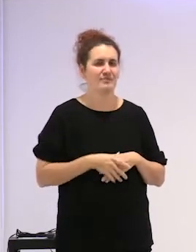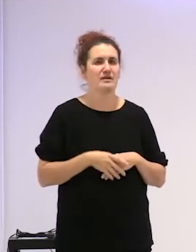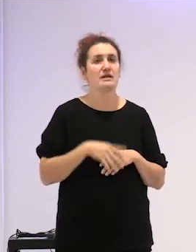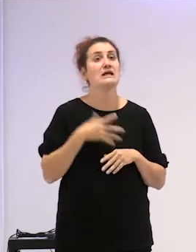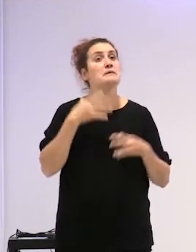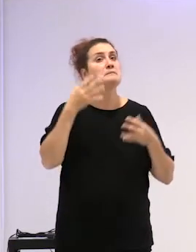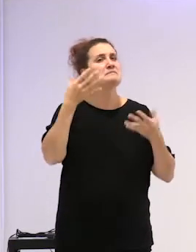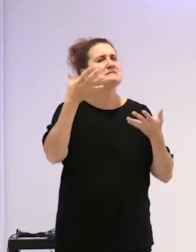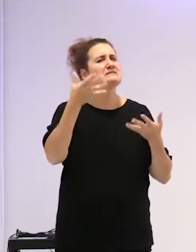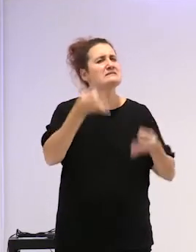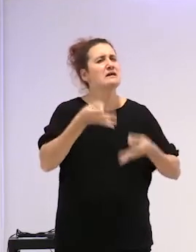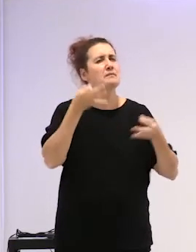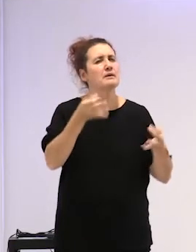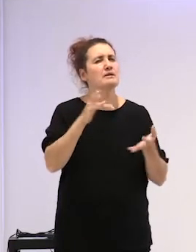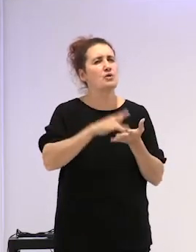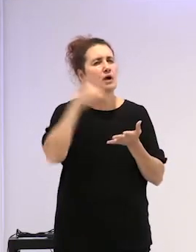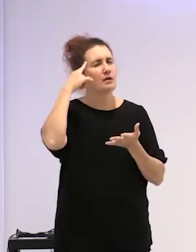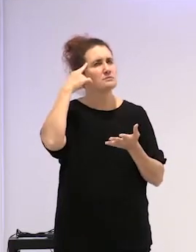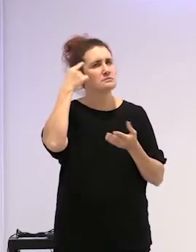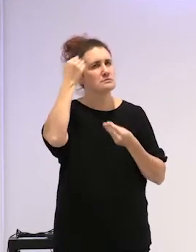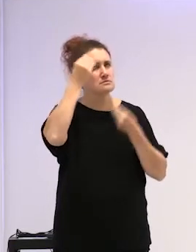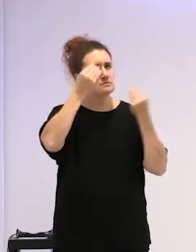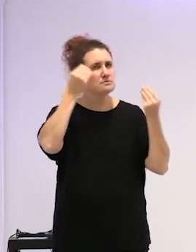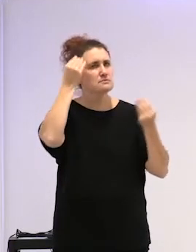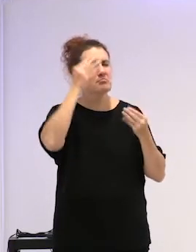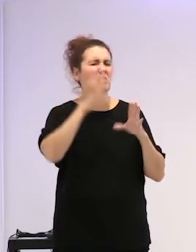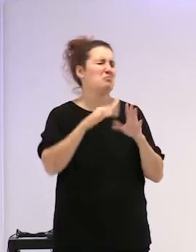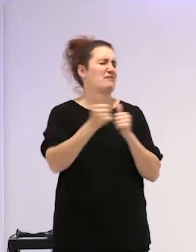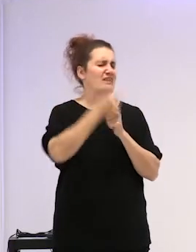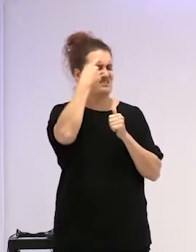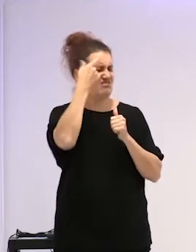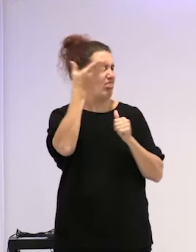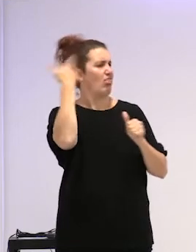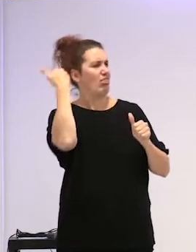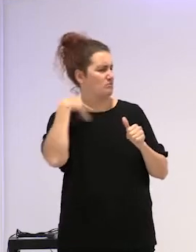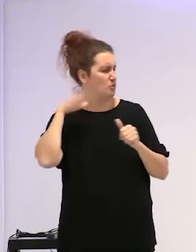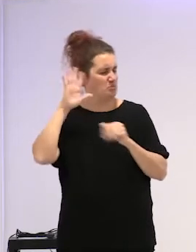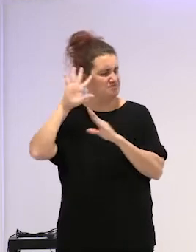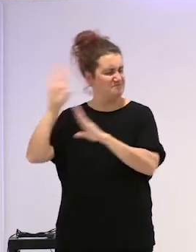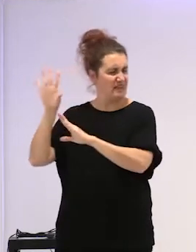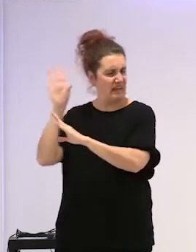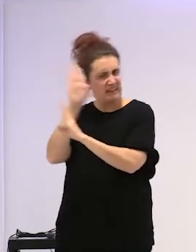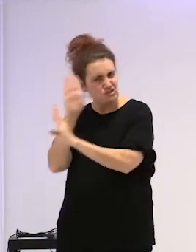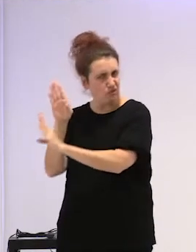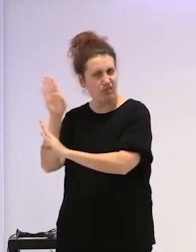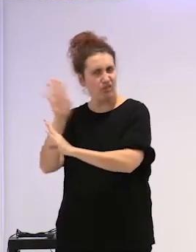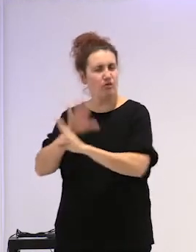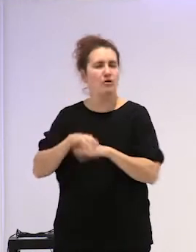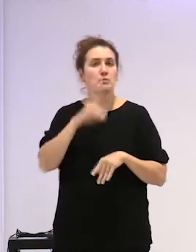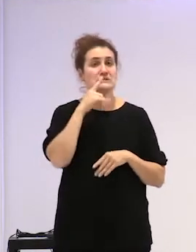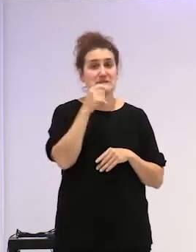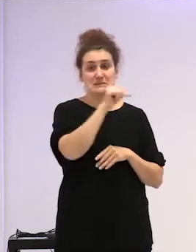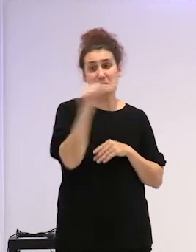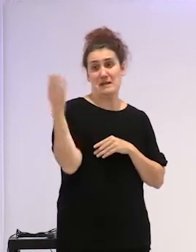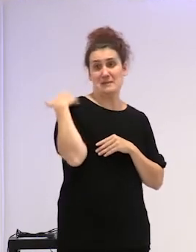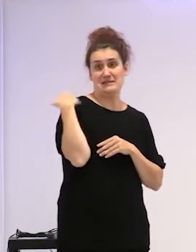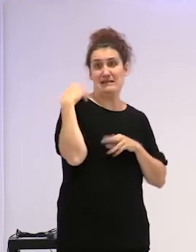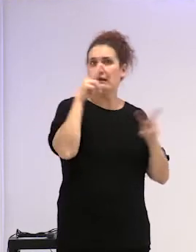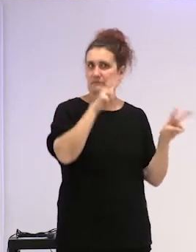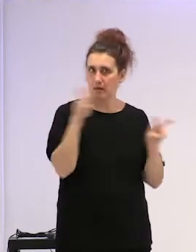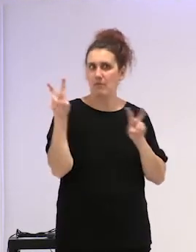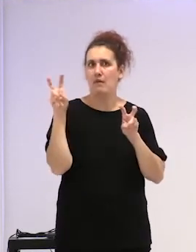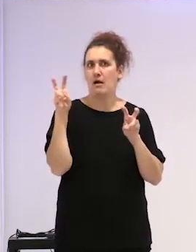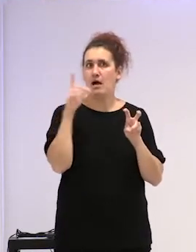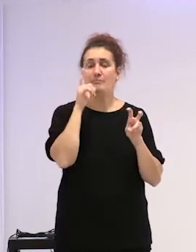algo te ronda por la cabeza, pero prefieres que se quede aire como en la penumbra, pues esta semana pasada el tema ha salido